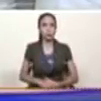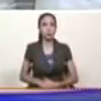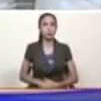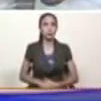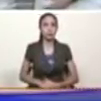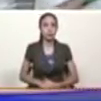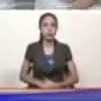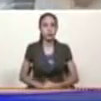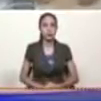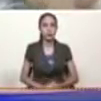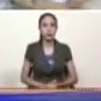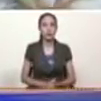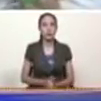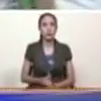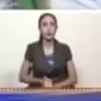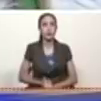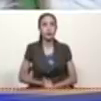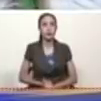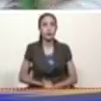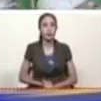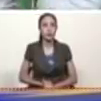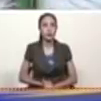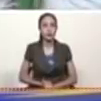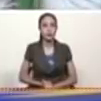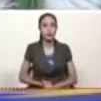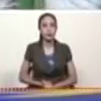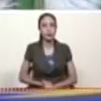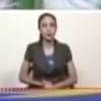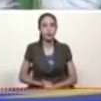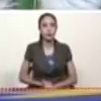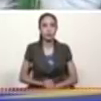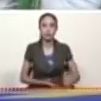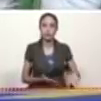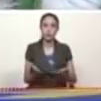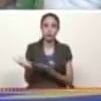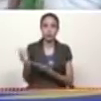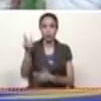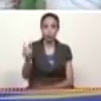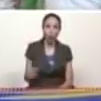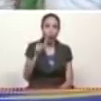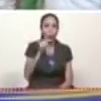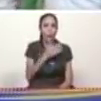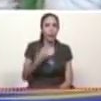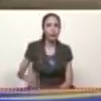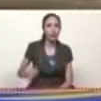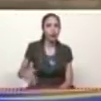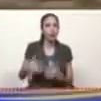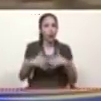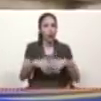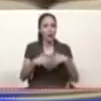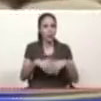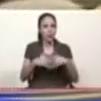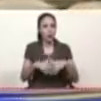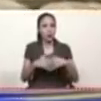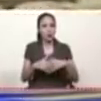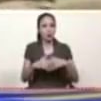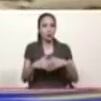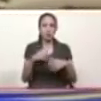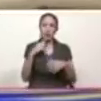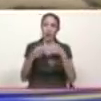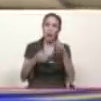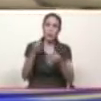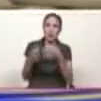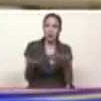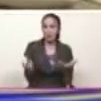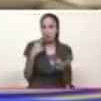presente bueno le voy a dar el derecho de palabra a nuestro presidente del INTI para que también explique un poco ese